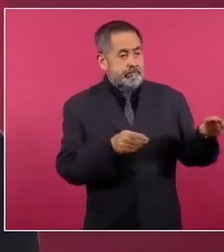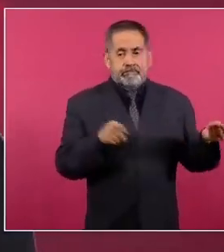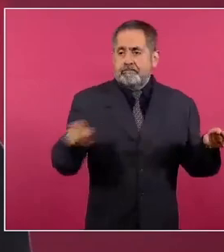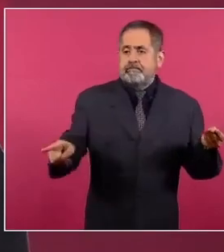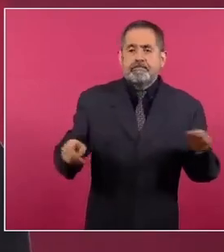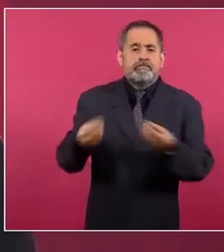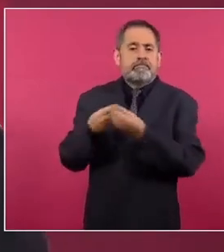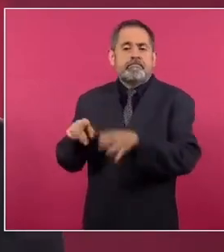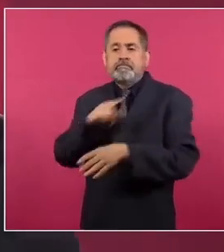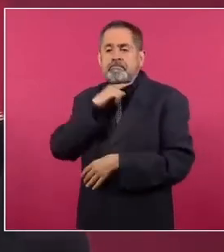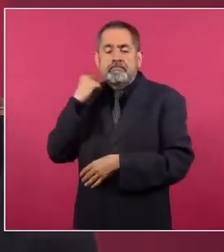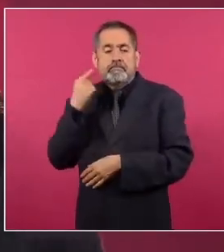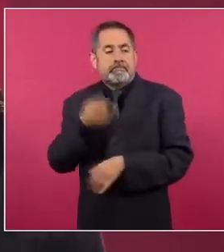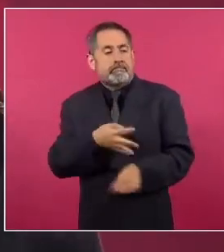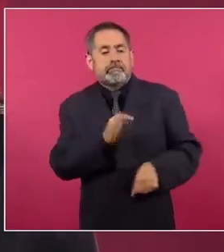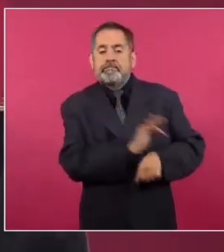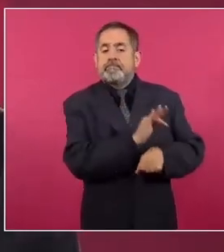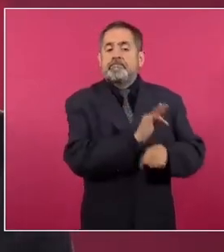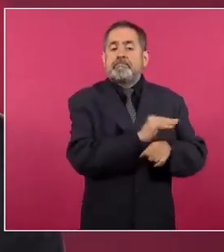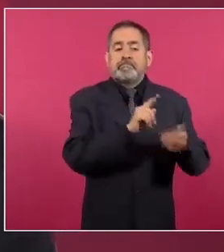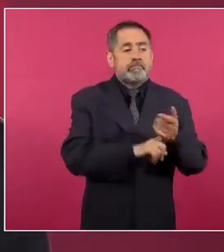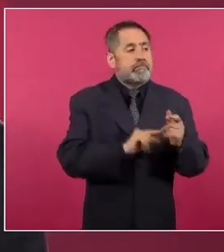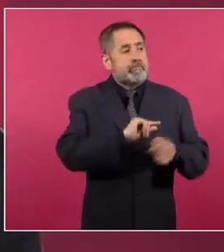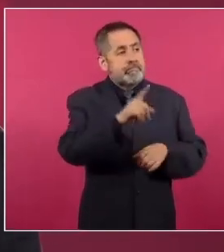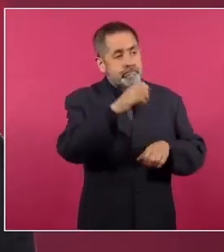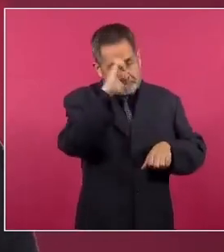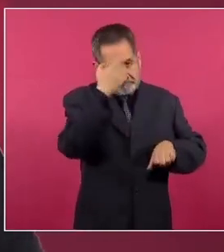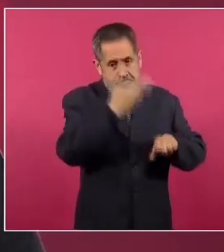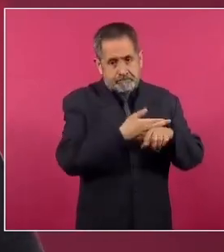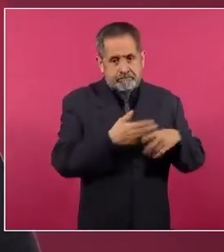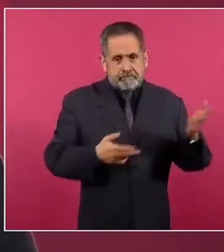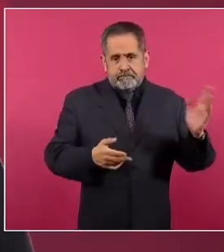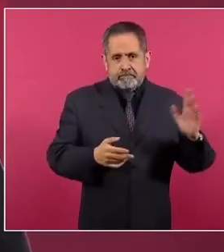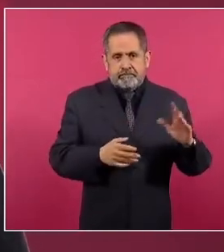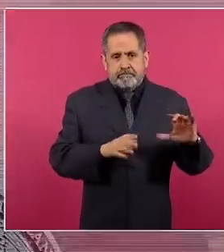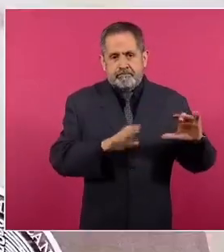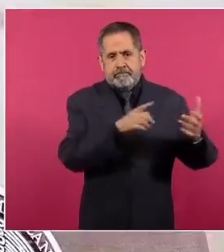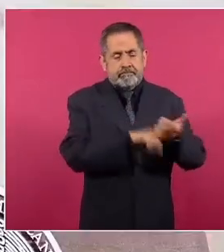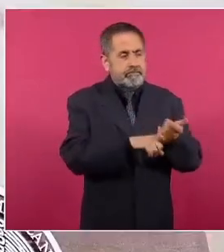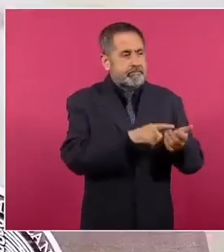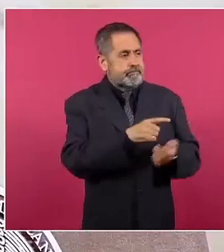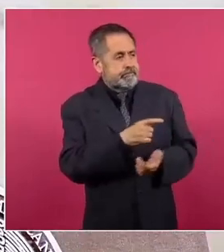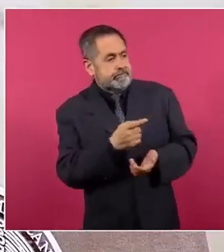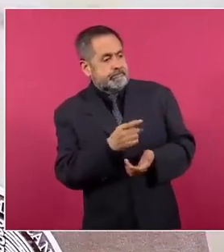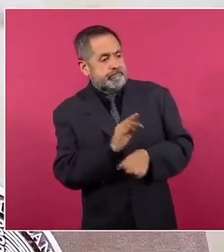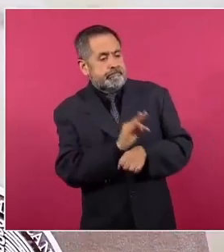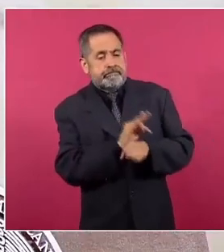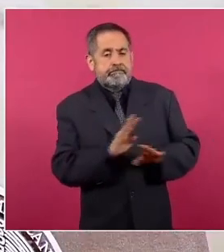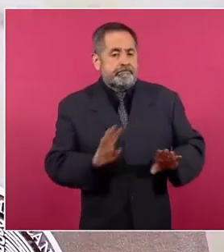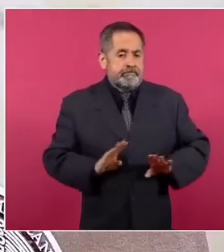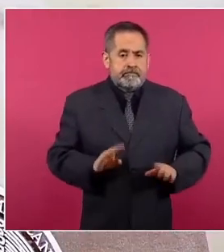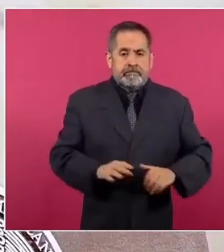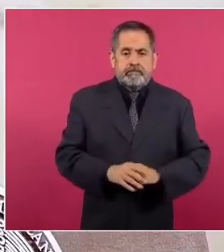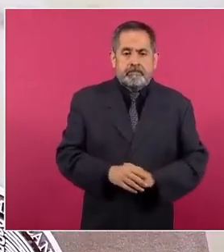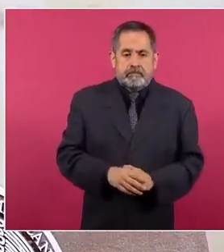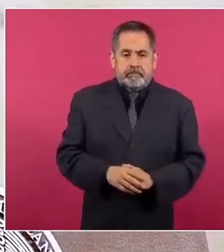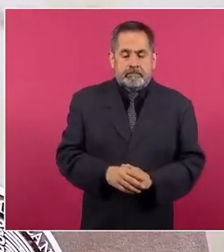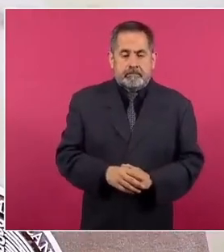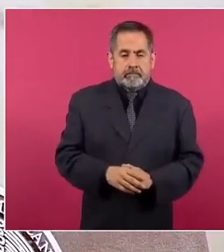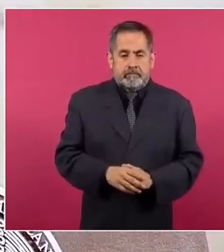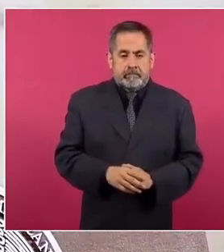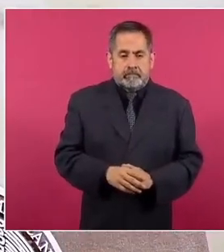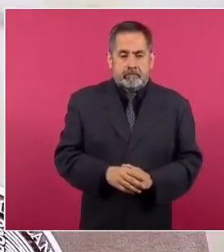para beneficiar a sus negocios y de otras empresas extranjeras. Y ahora